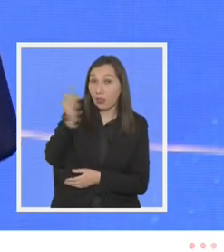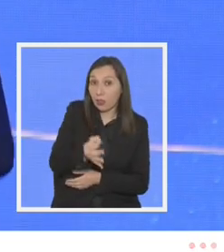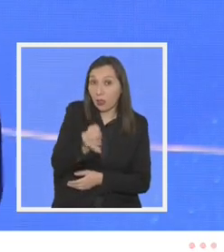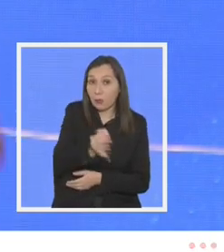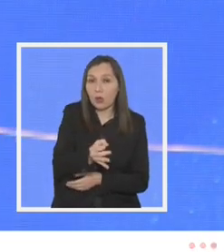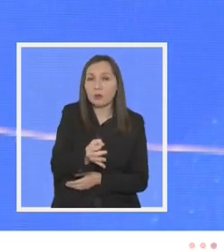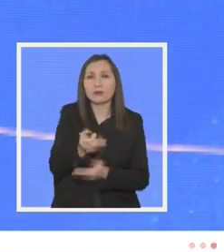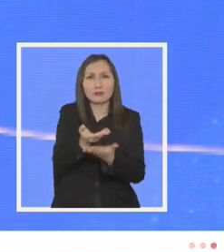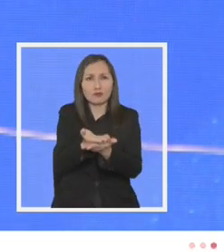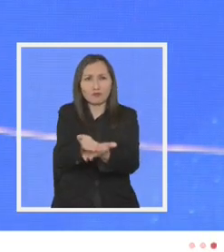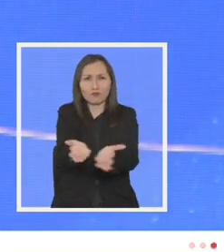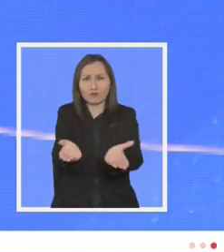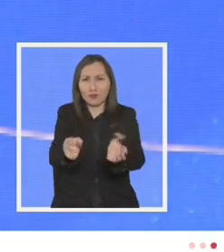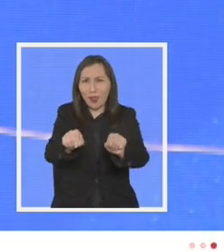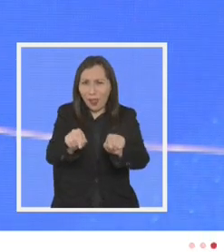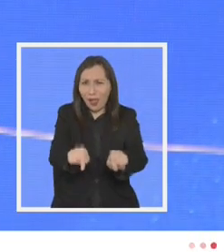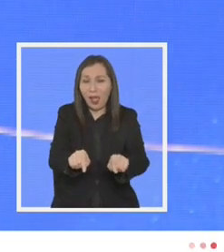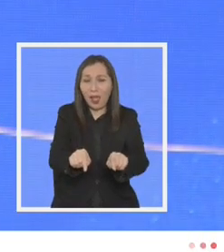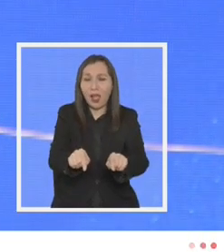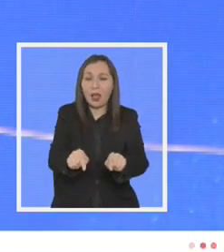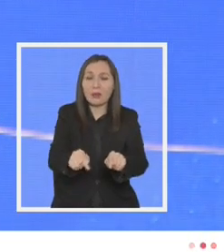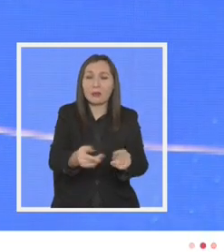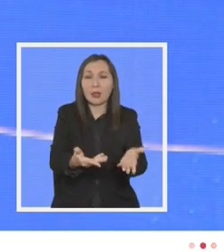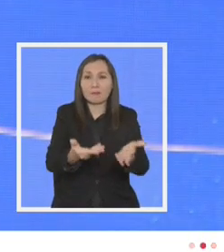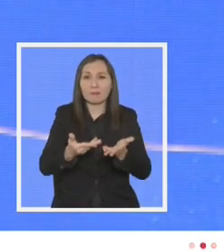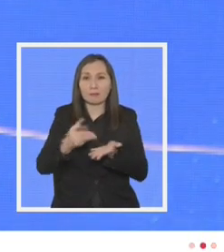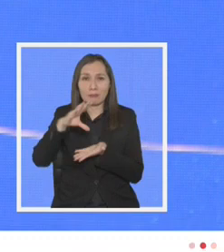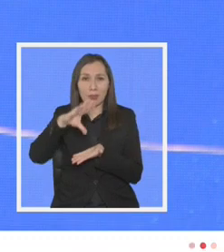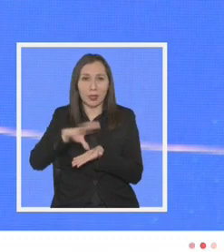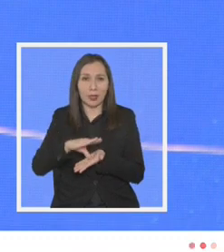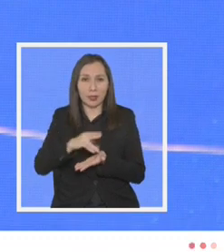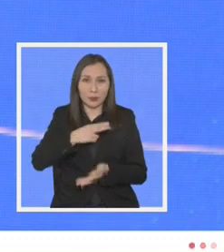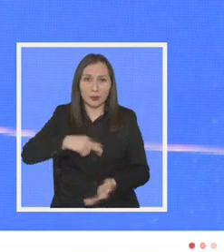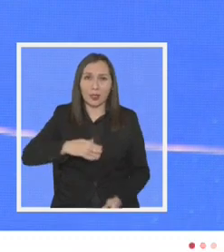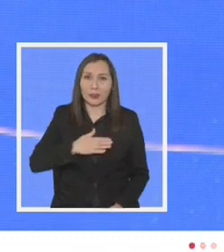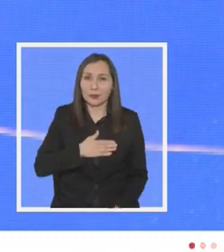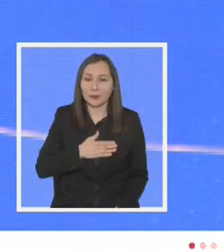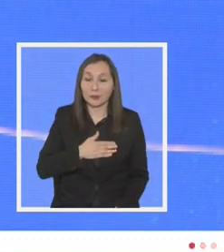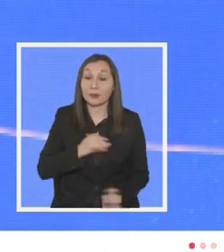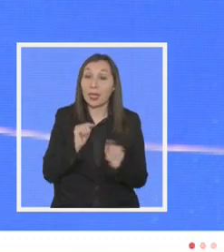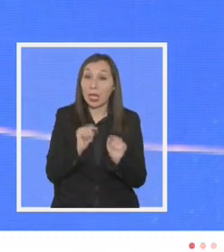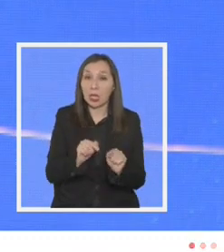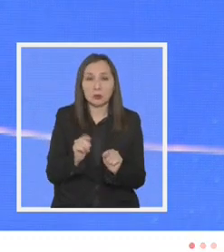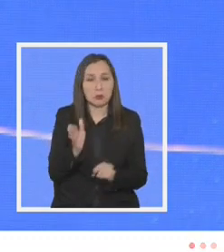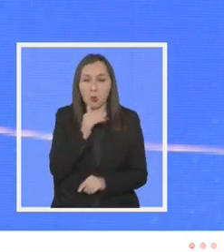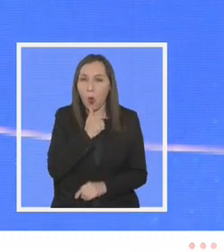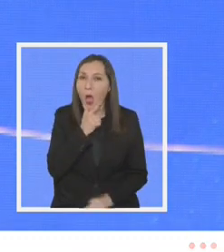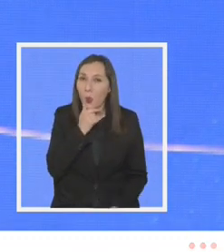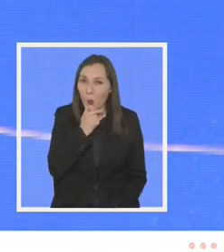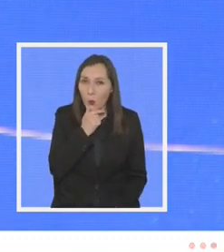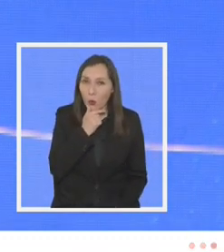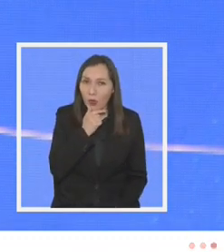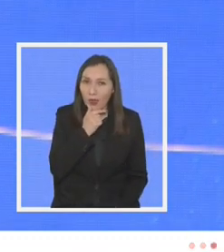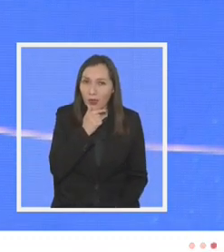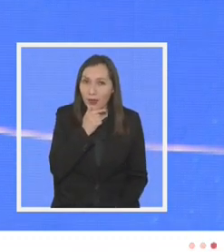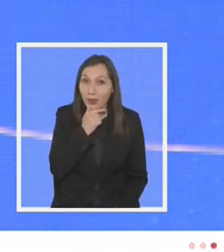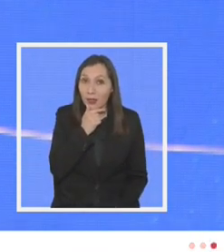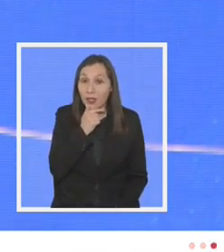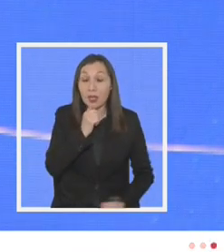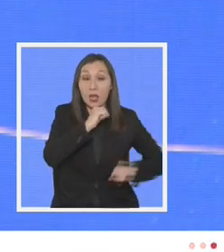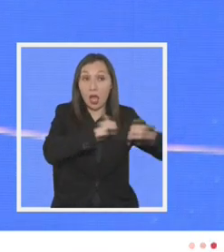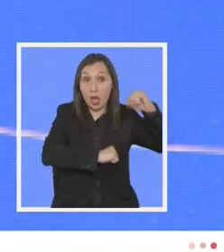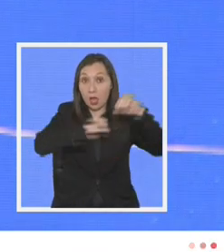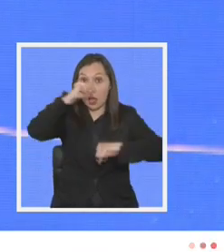servidas para nuestro país en esto no tengo ninguna duda el